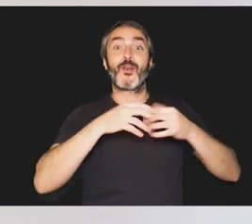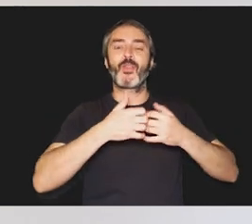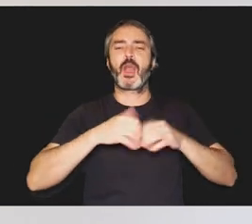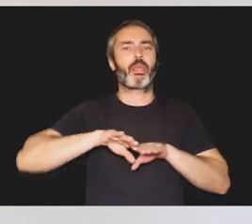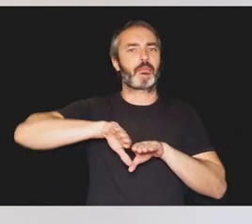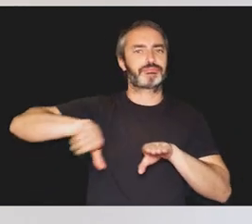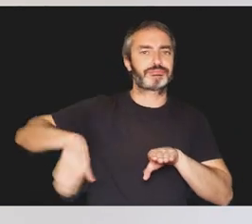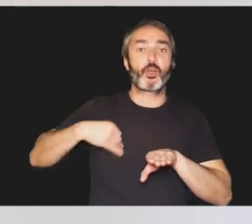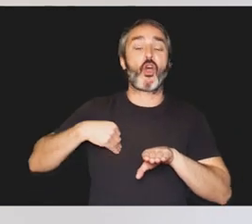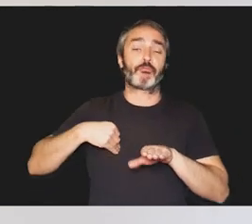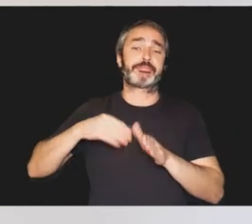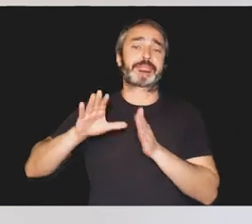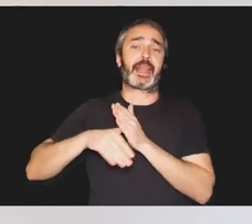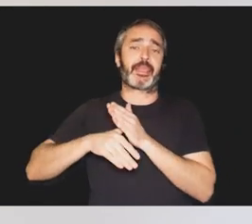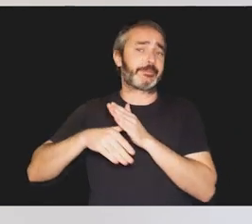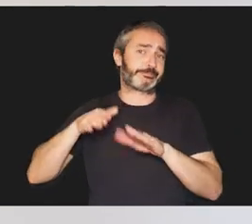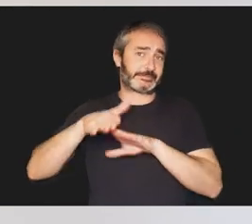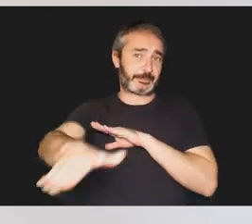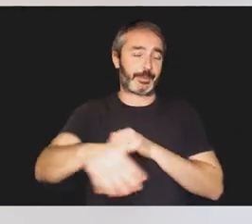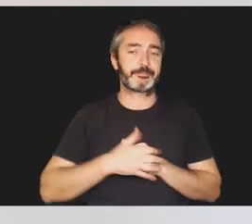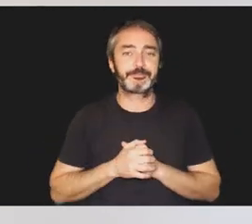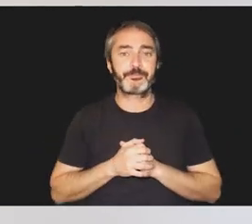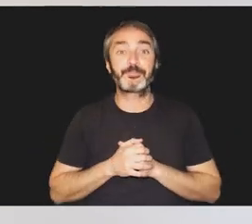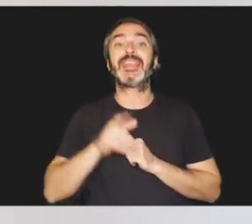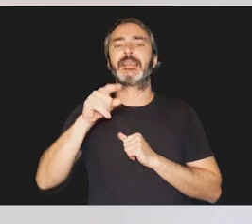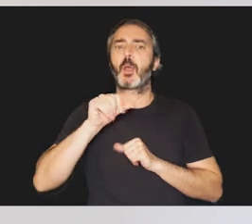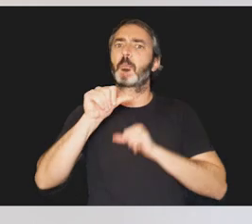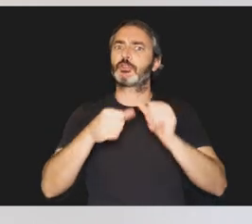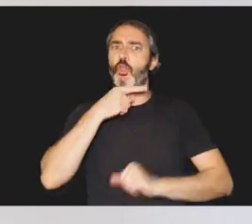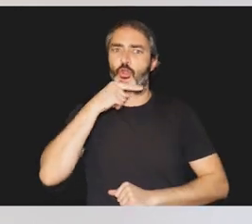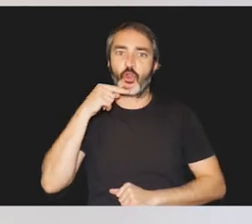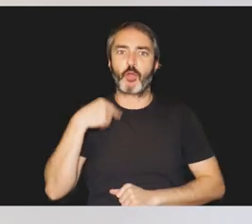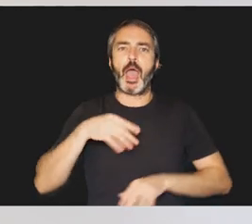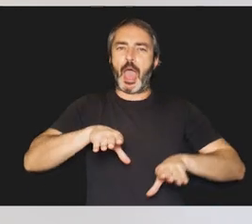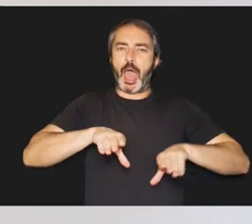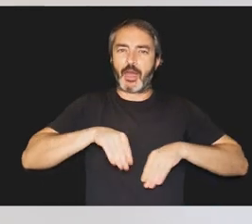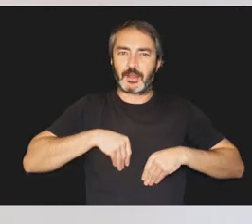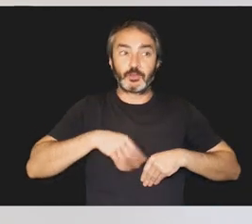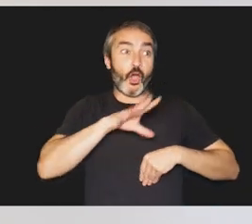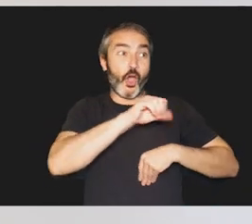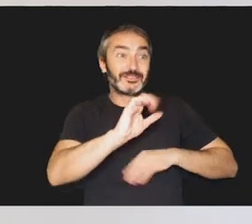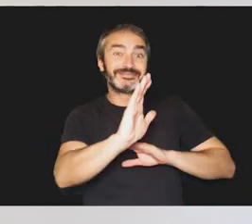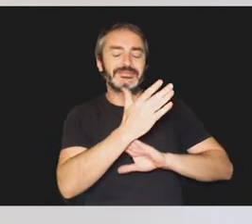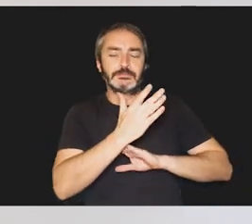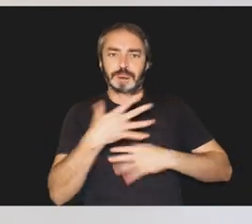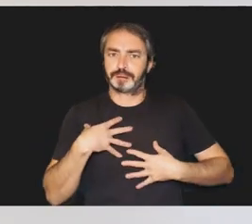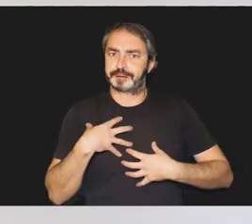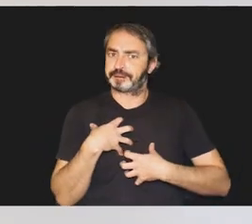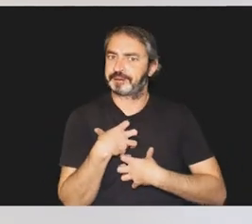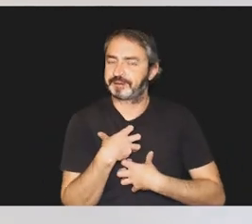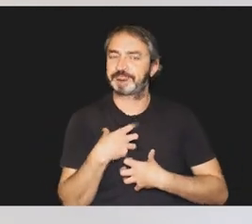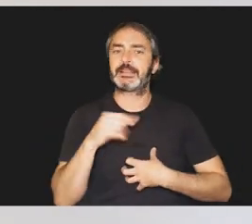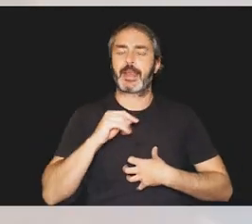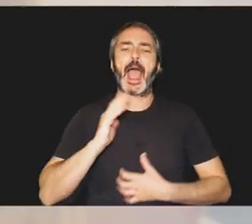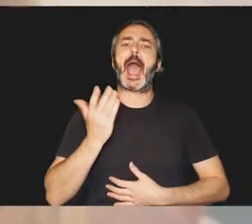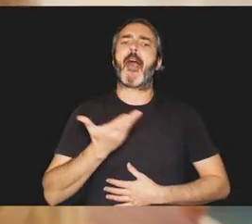plano o se retrasa indefinidamente. Y luego está la parte del proceso de duelo. La aceptación del diagnóstico puede resultar dolorosa y